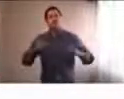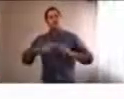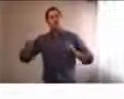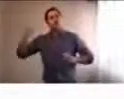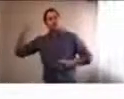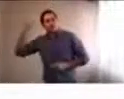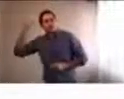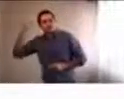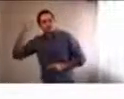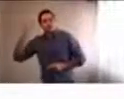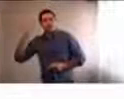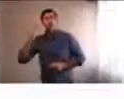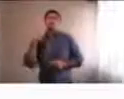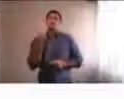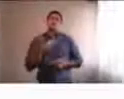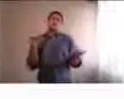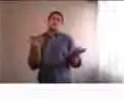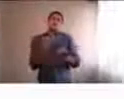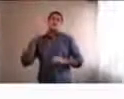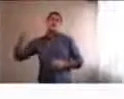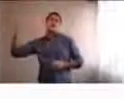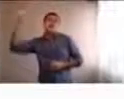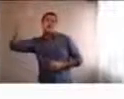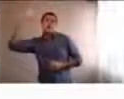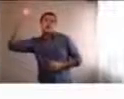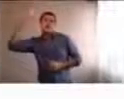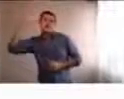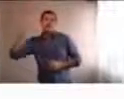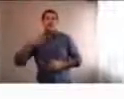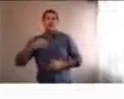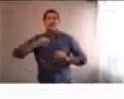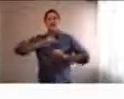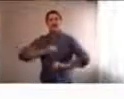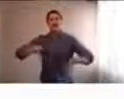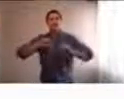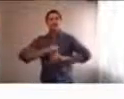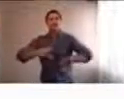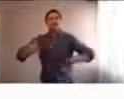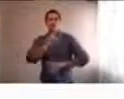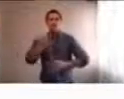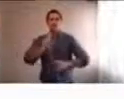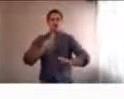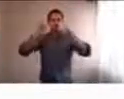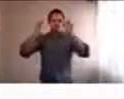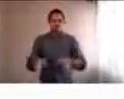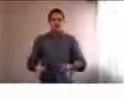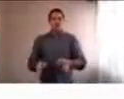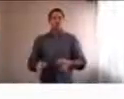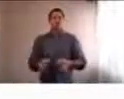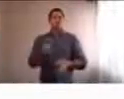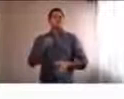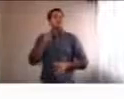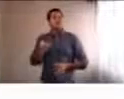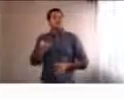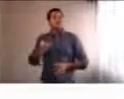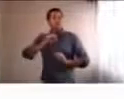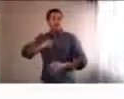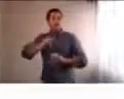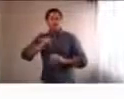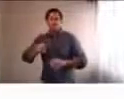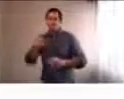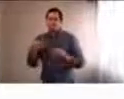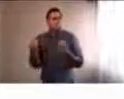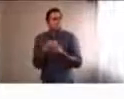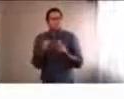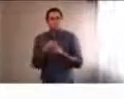aprendizajes de educación informal, y que tienen un valor maravilloso y de profundo